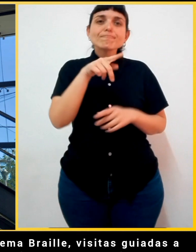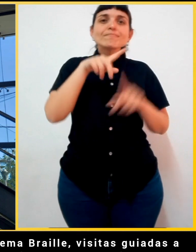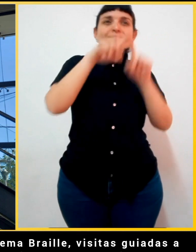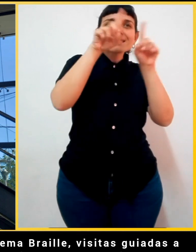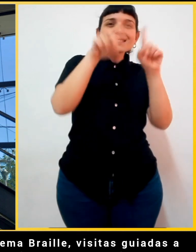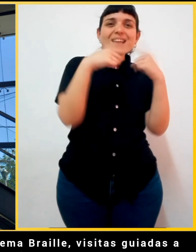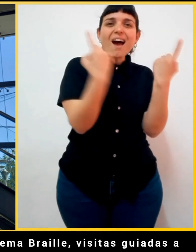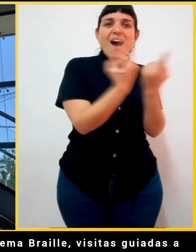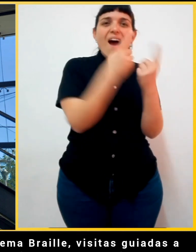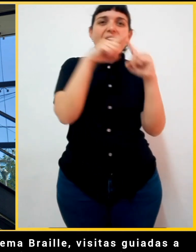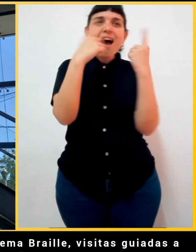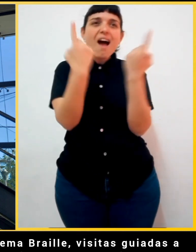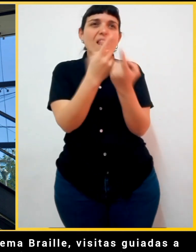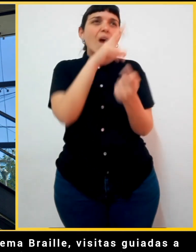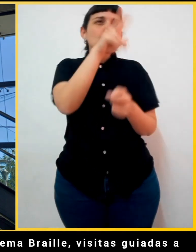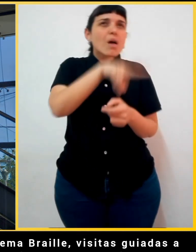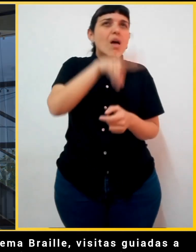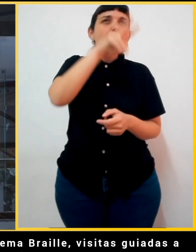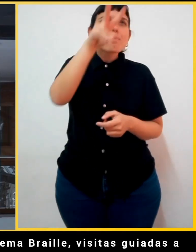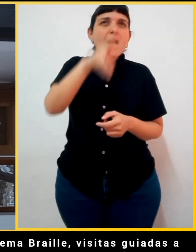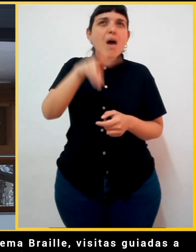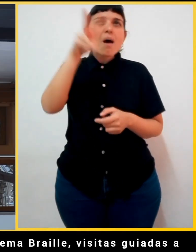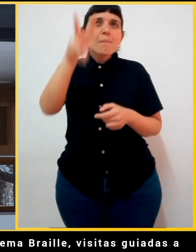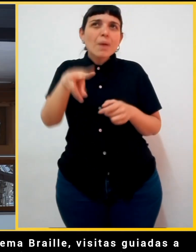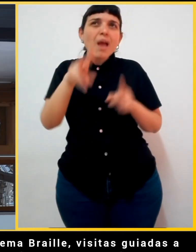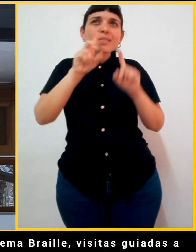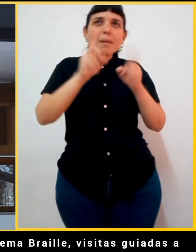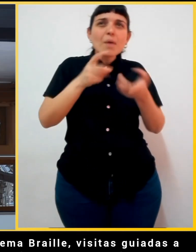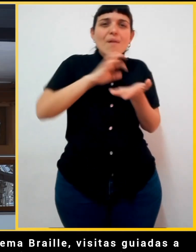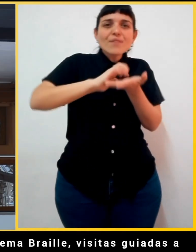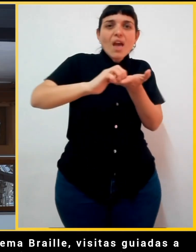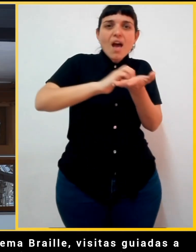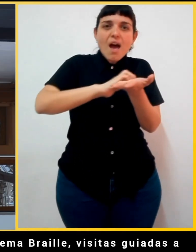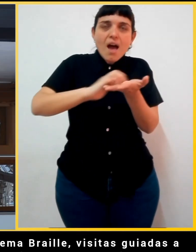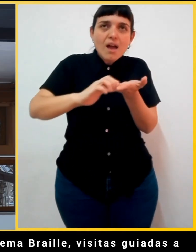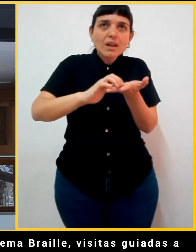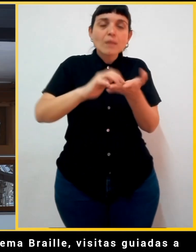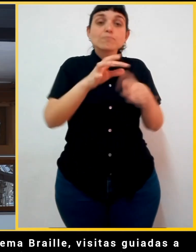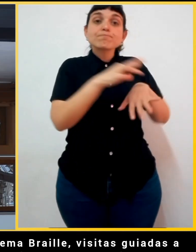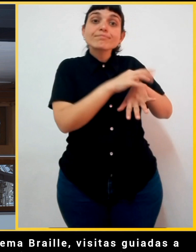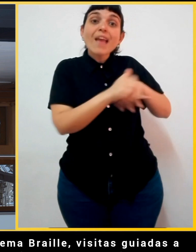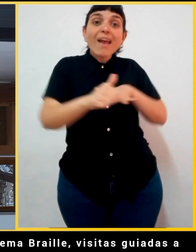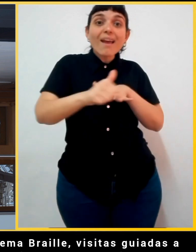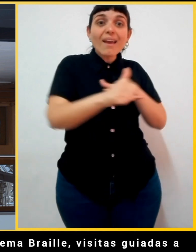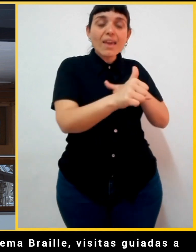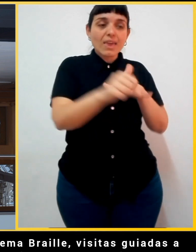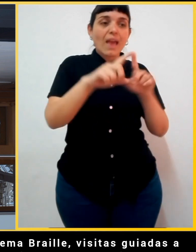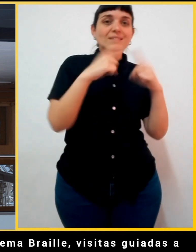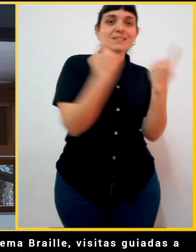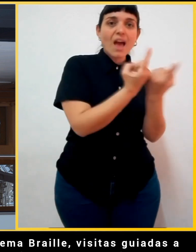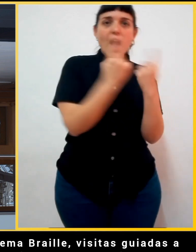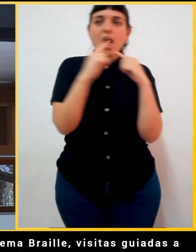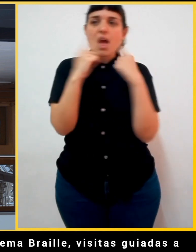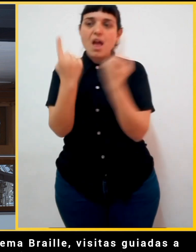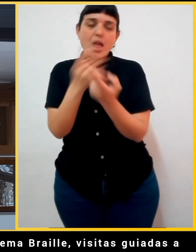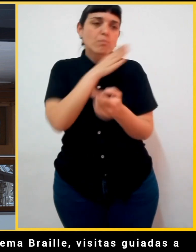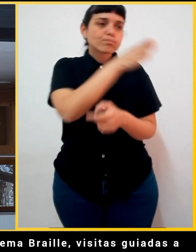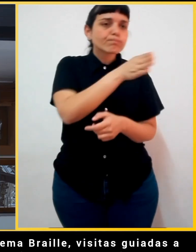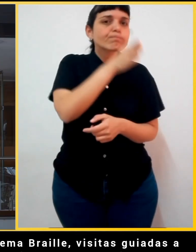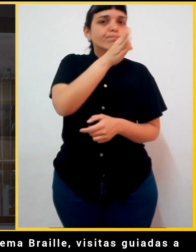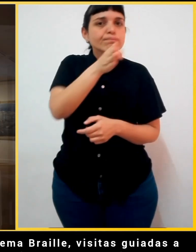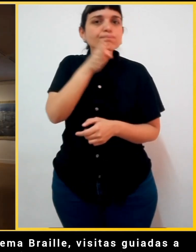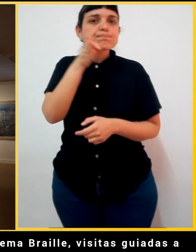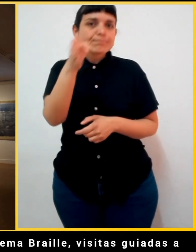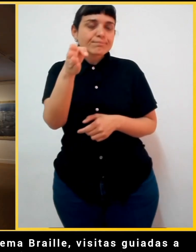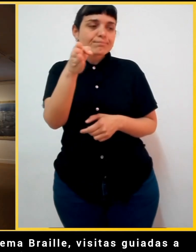textos de sala y epígrafes en sistema braille, visitas guiadas a las salas permanentes y